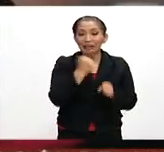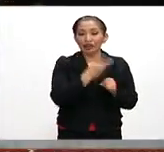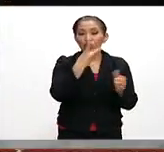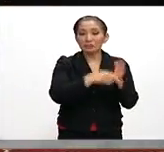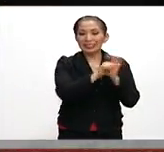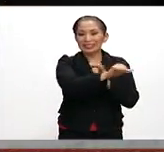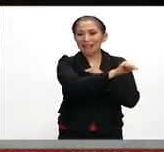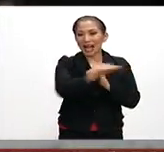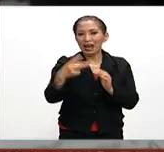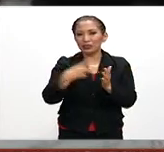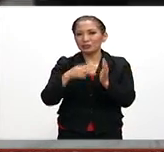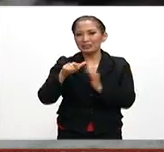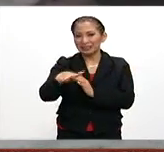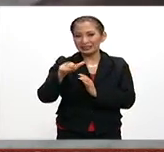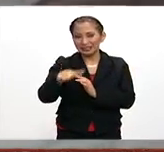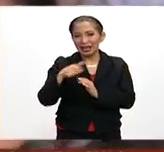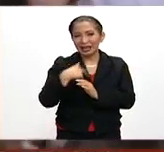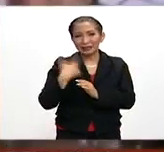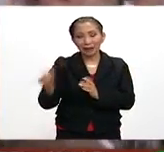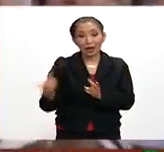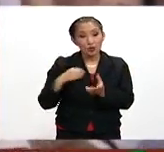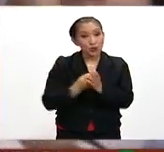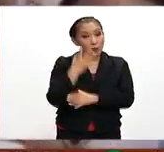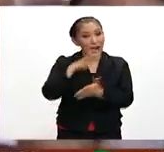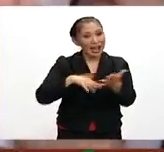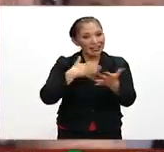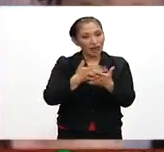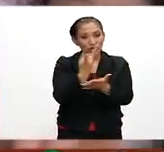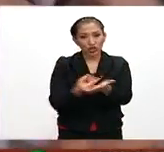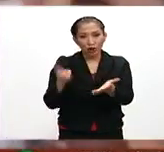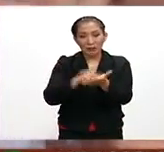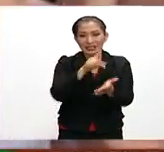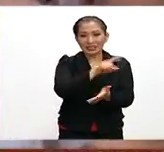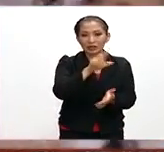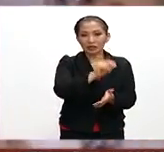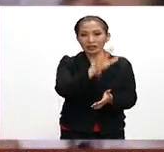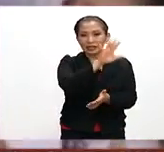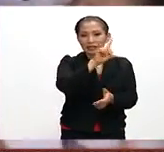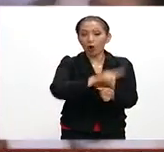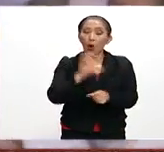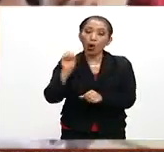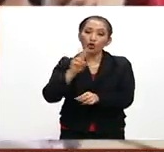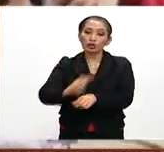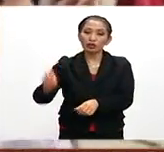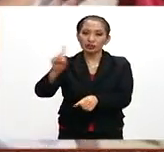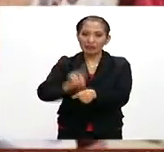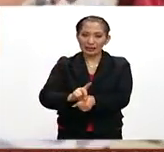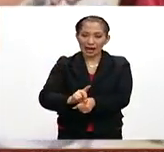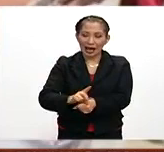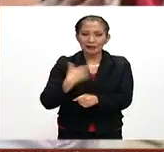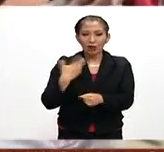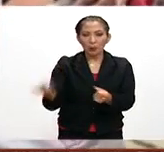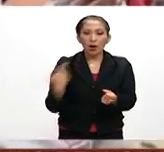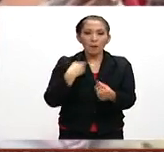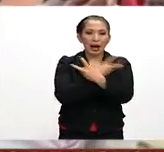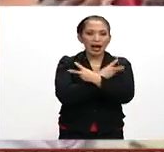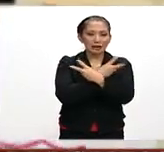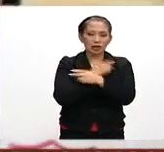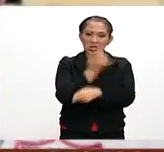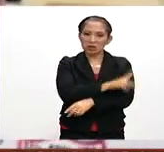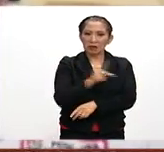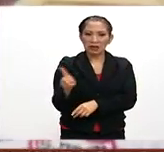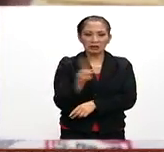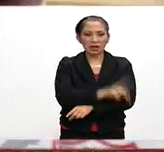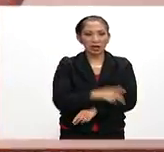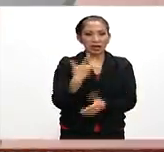2016-2017 estrena calendario dual de 185 o 200 días, comparten vacaciones y